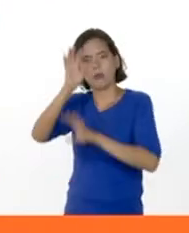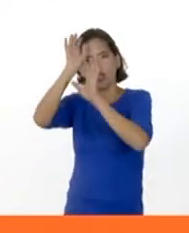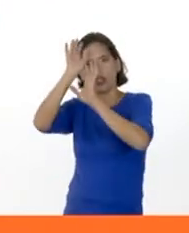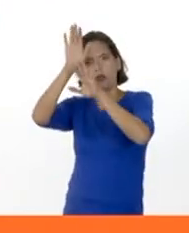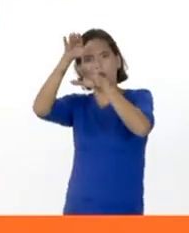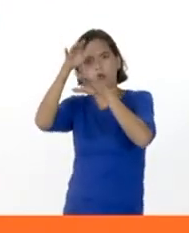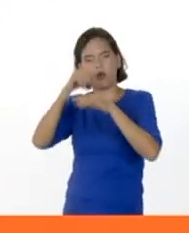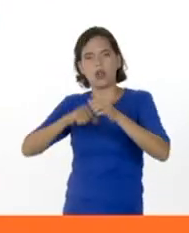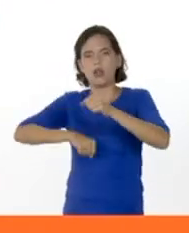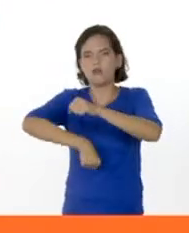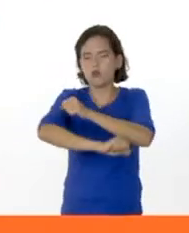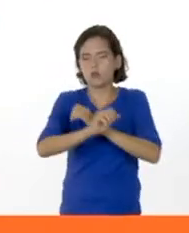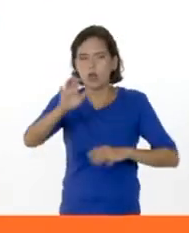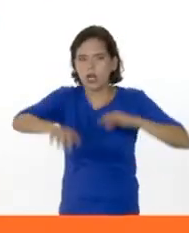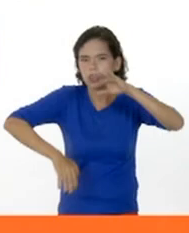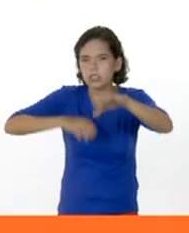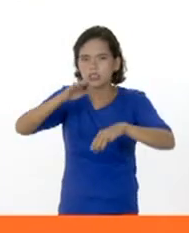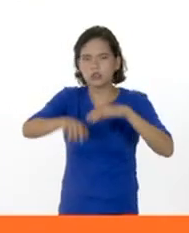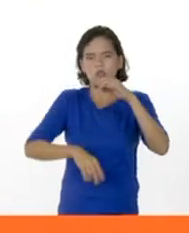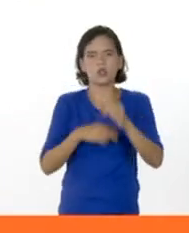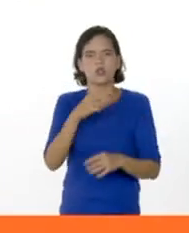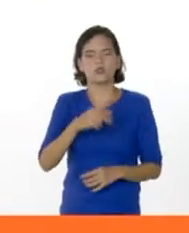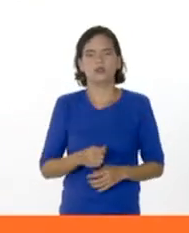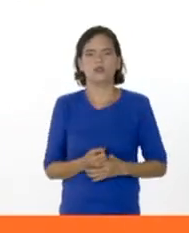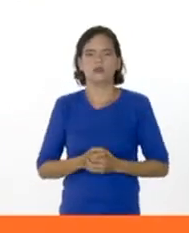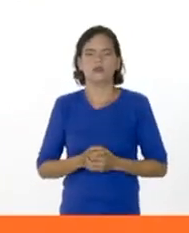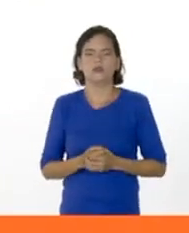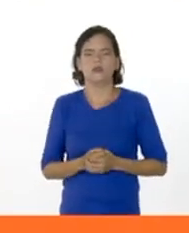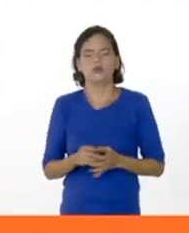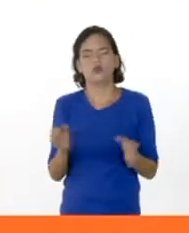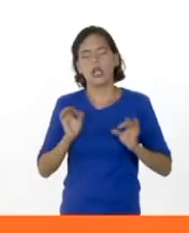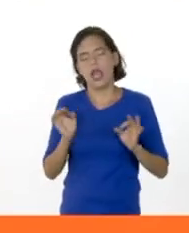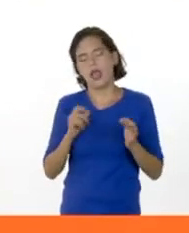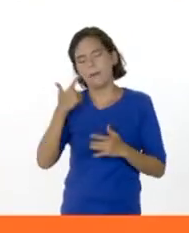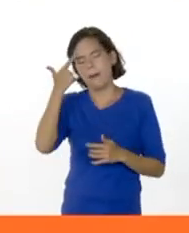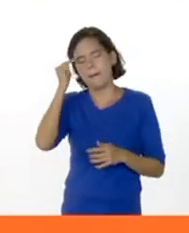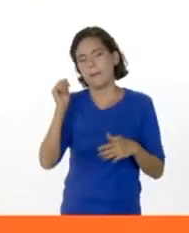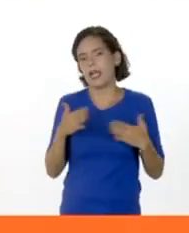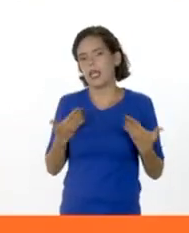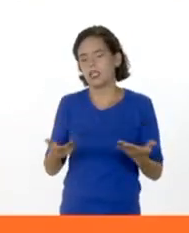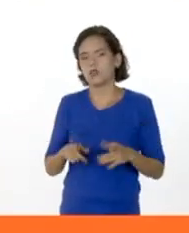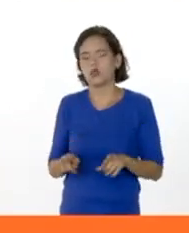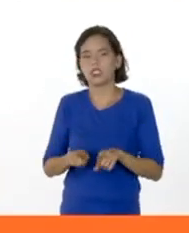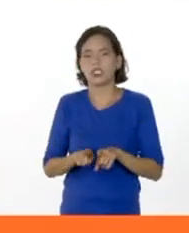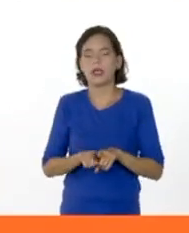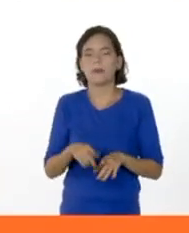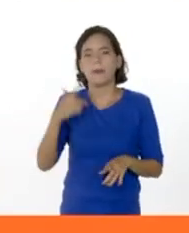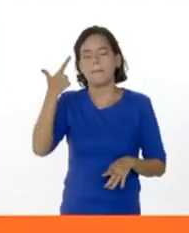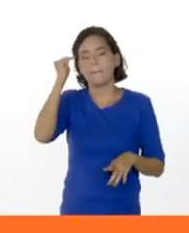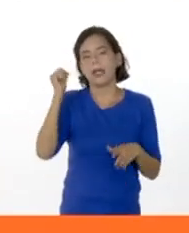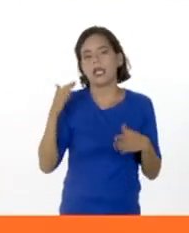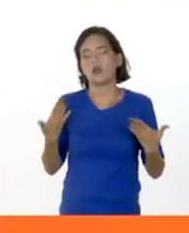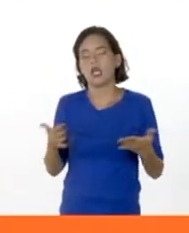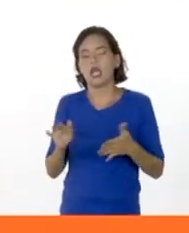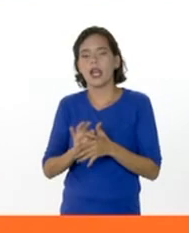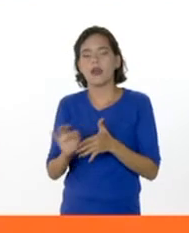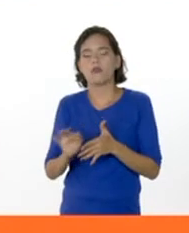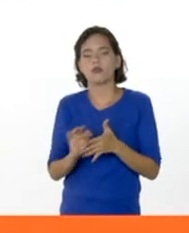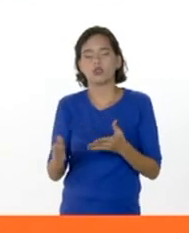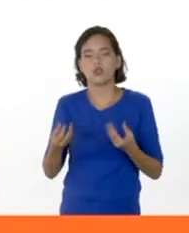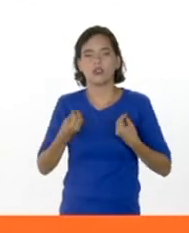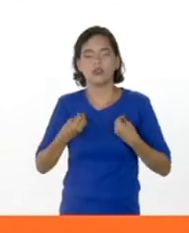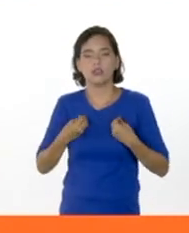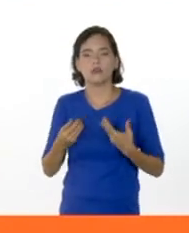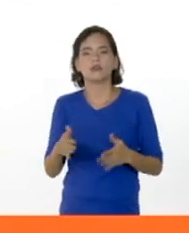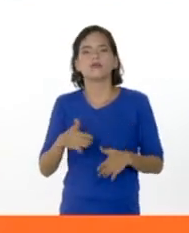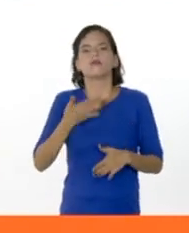les gustan a algunos muchachos, la natación, el kick in ball, no es nada más para eso, es también para lo que son las funciones vitales, como es